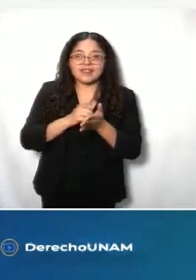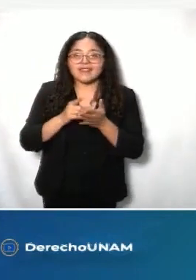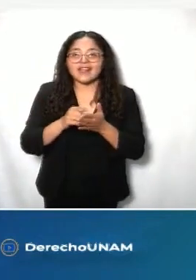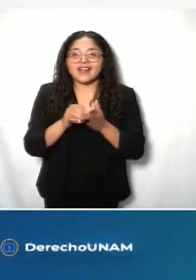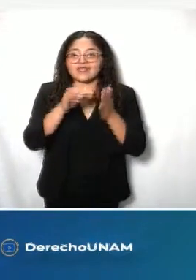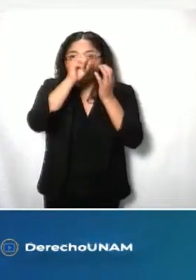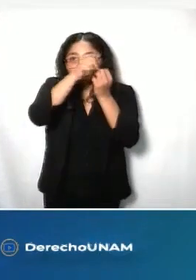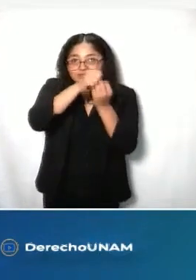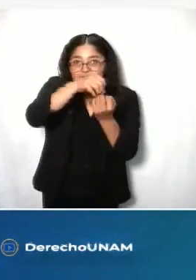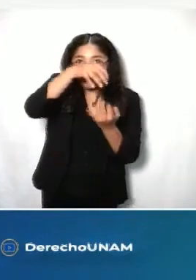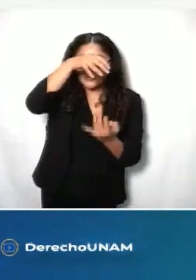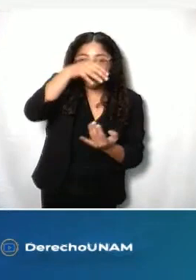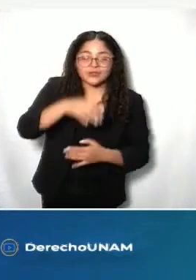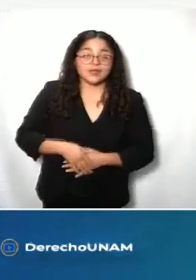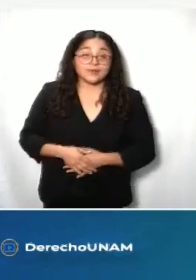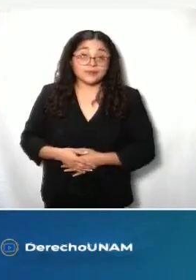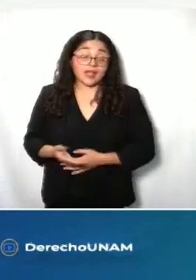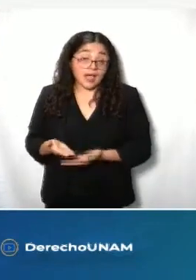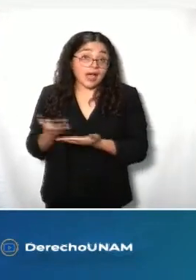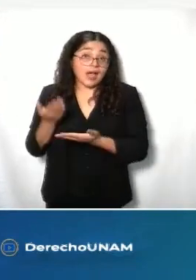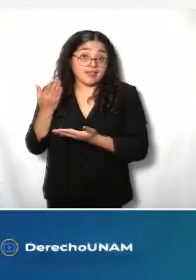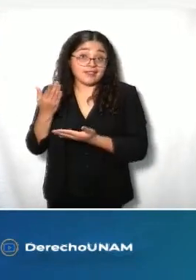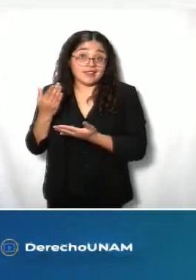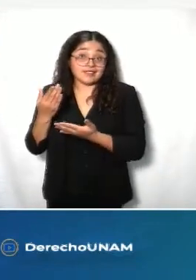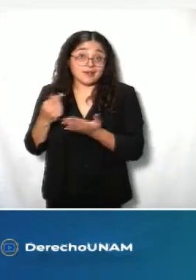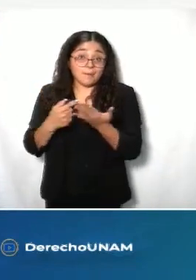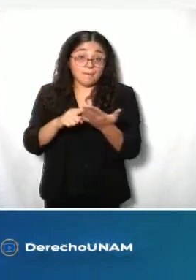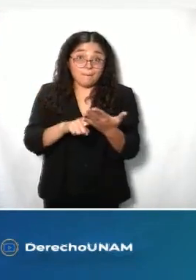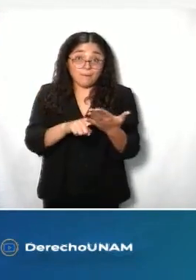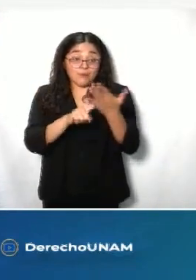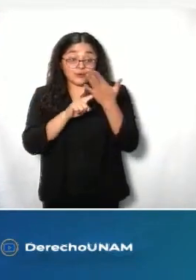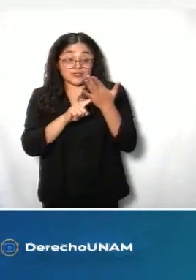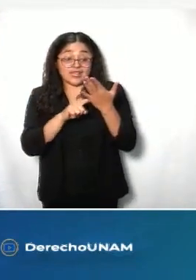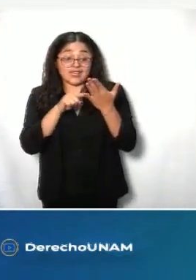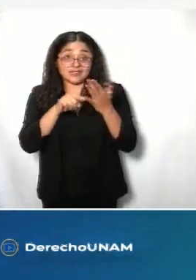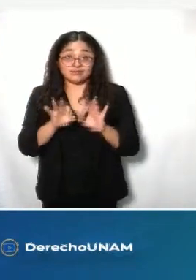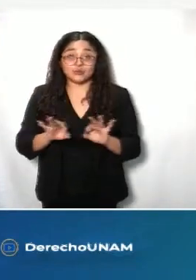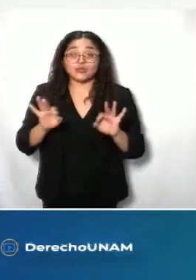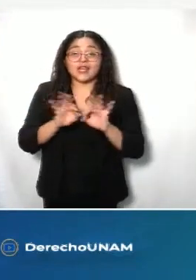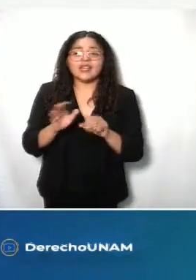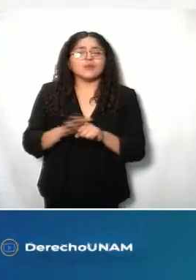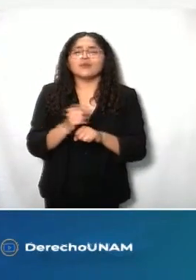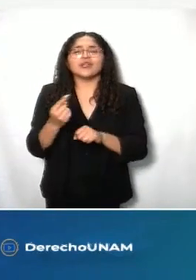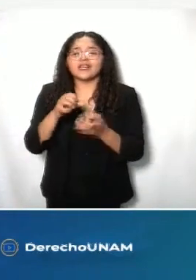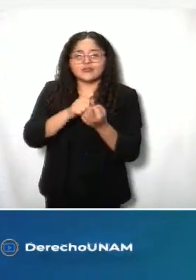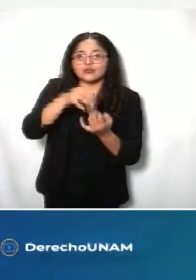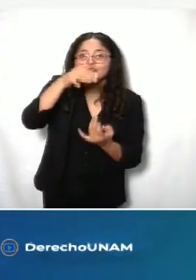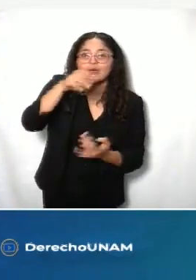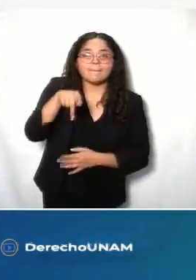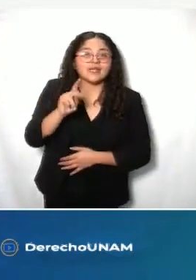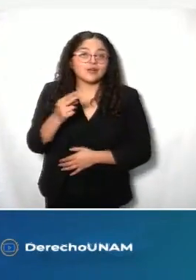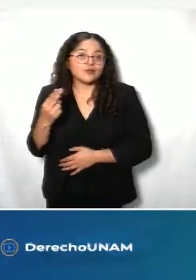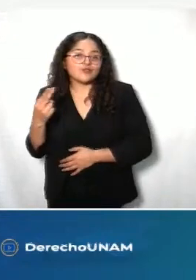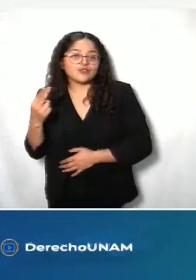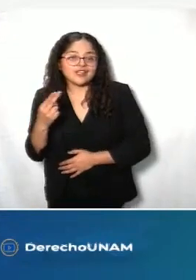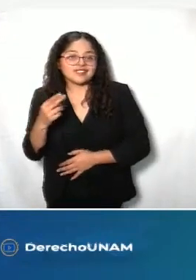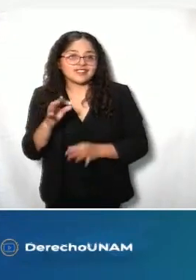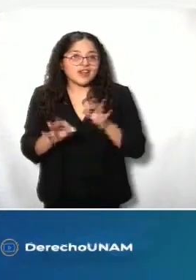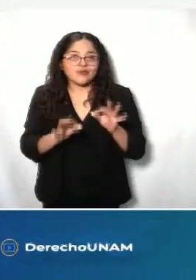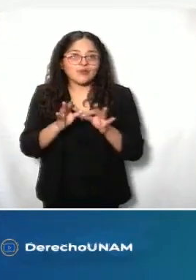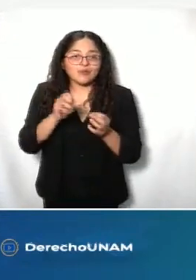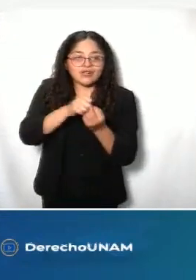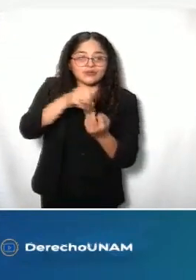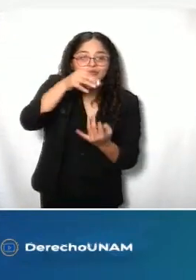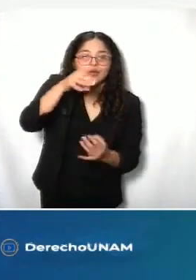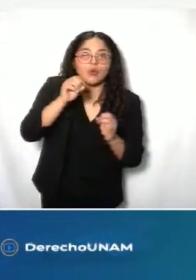nos mostraba la importancia de la Constitución, pero también el hacer valer la propia Constitución y materializar la